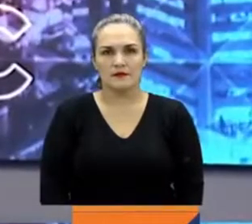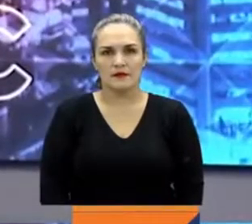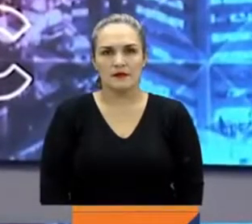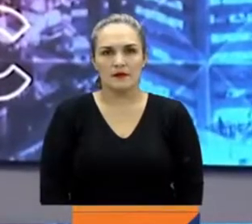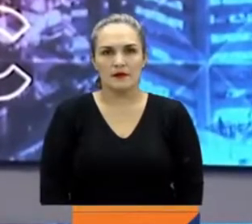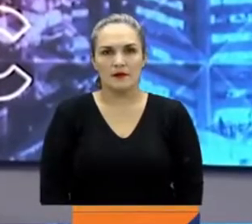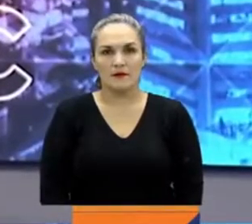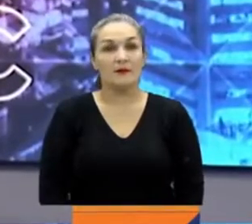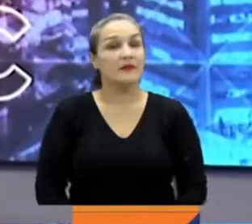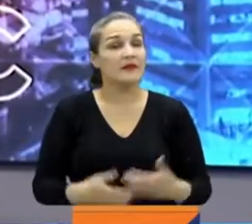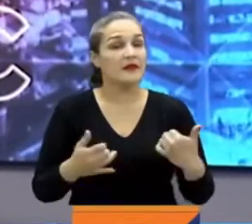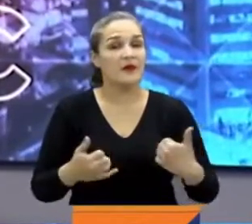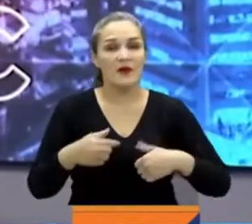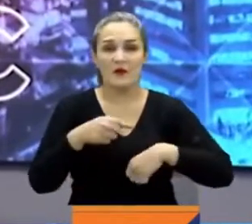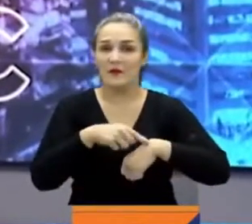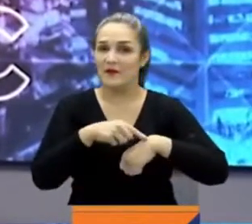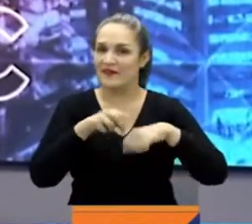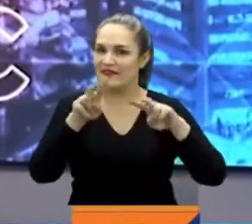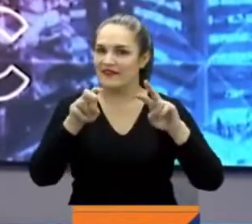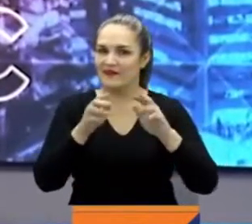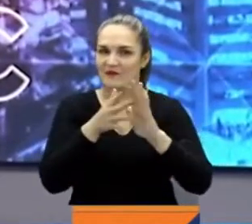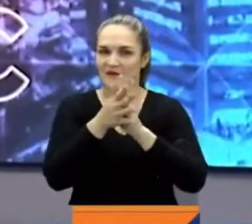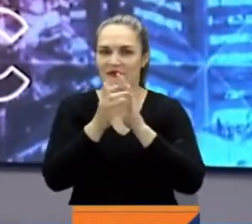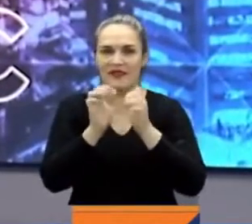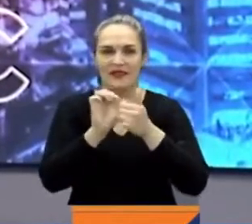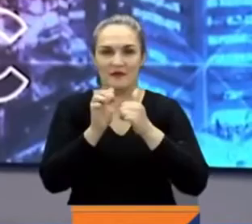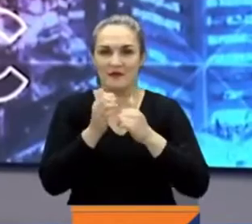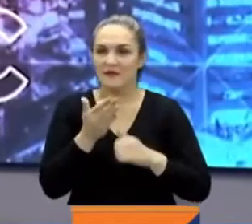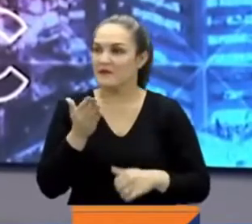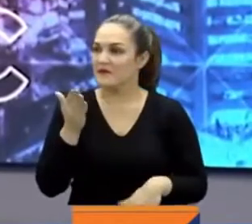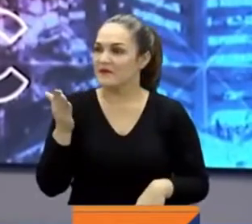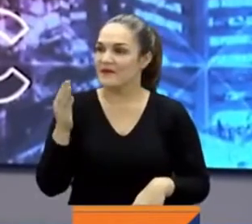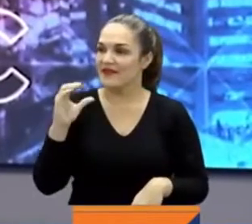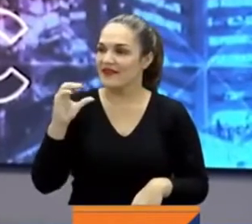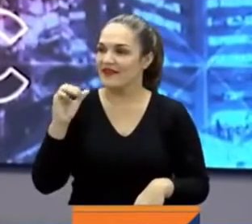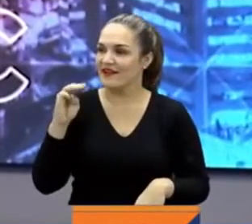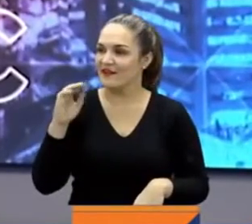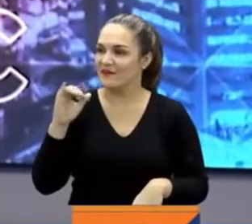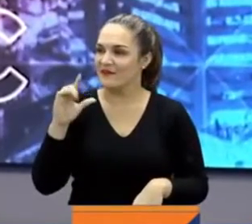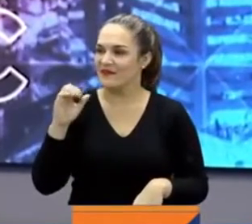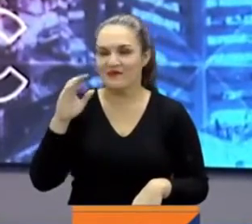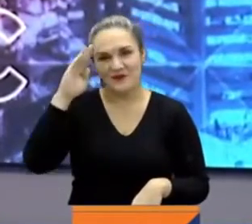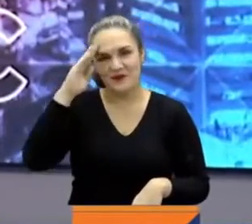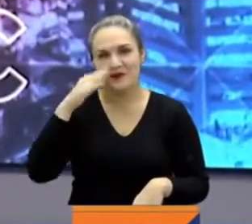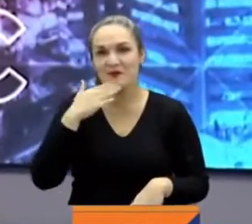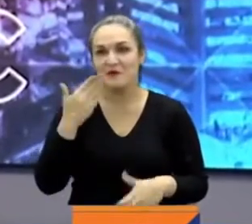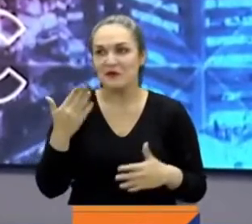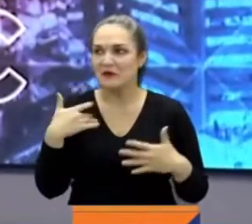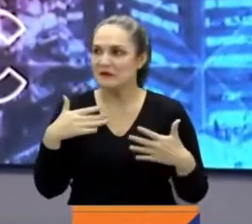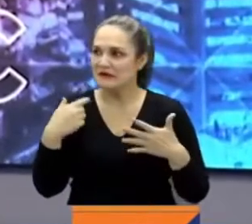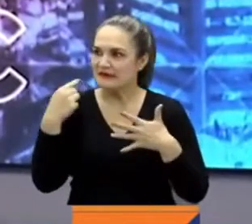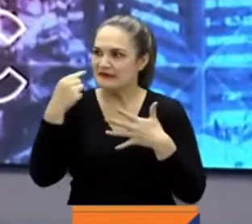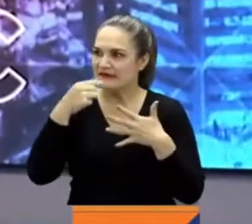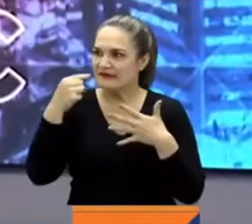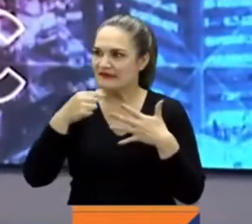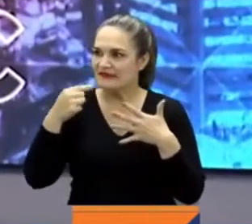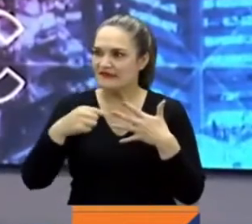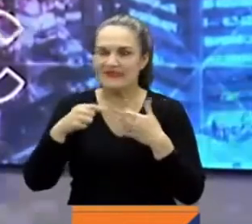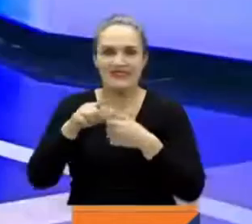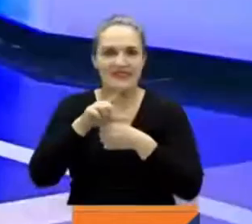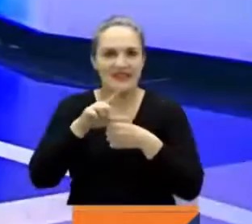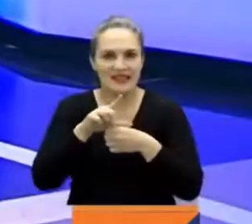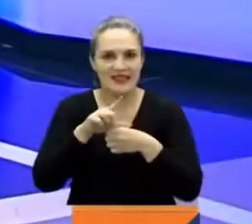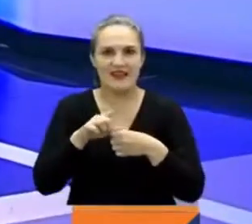Llegó el momento de los deportes con Camilo. Camilo, buenas noches. Muy movida ha estado precisamente esta Liga de